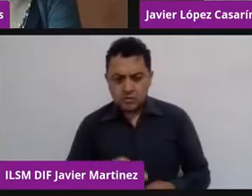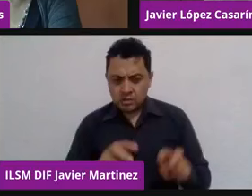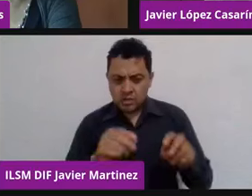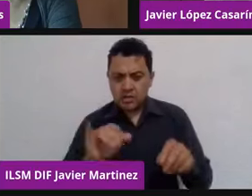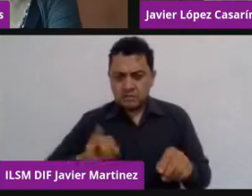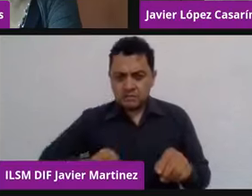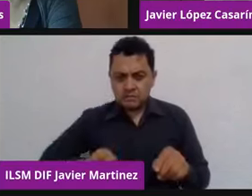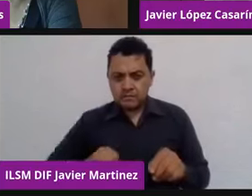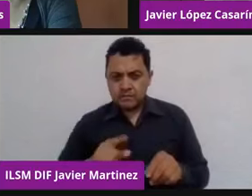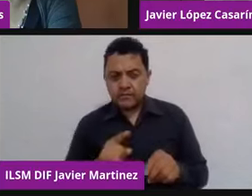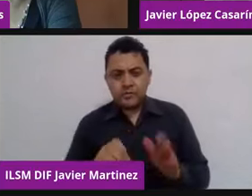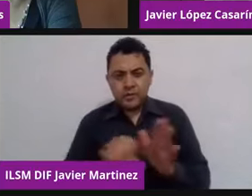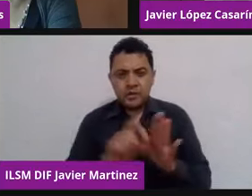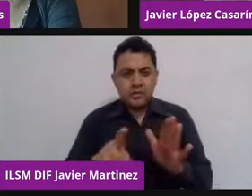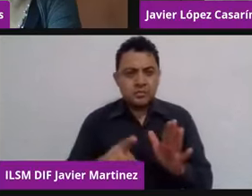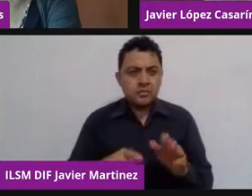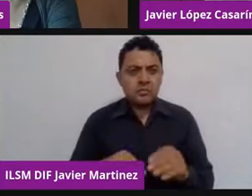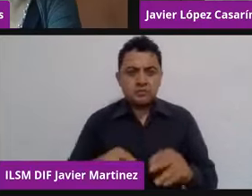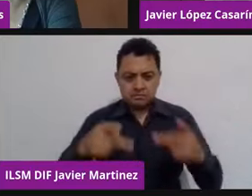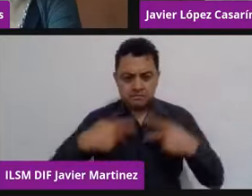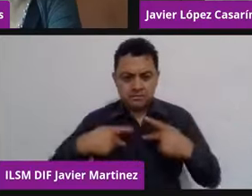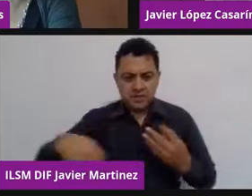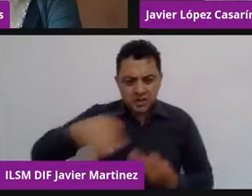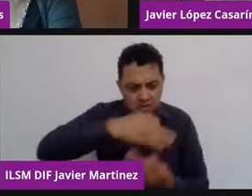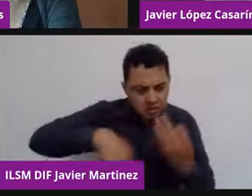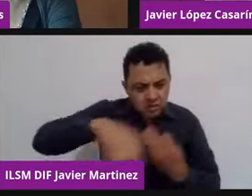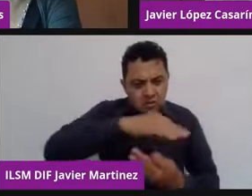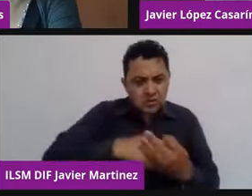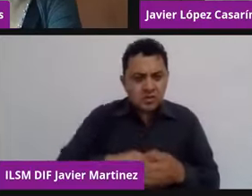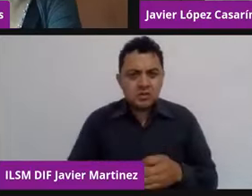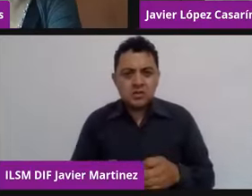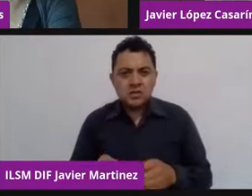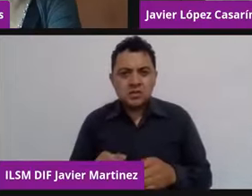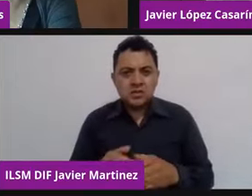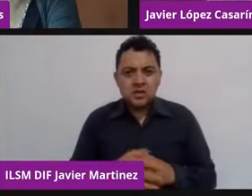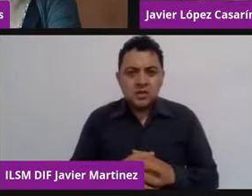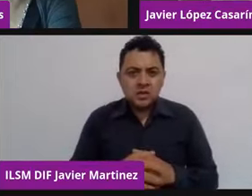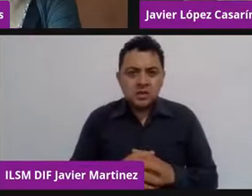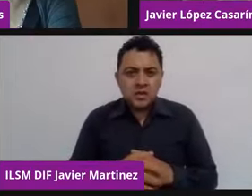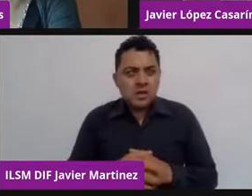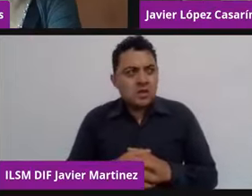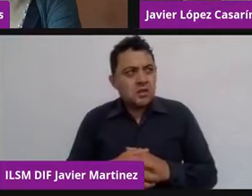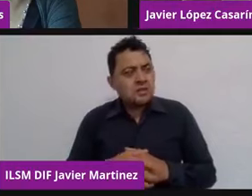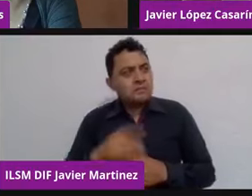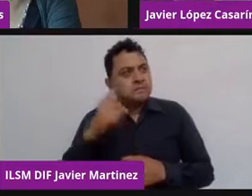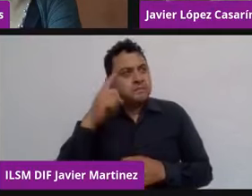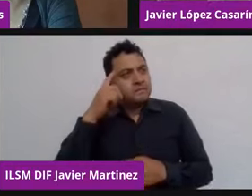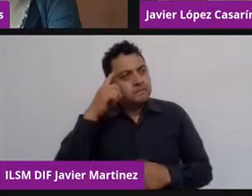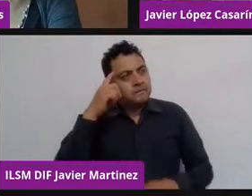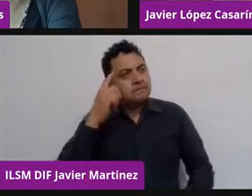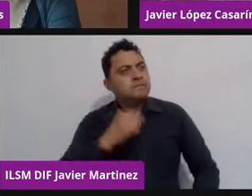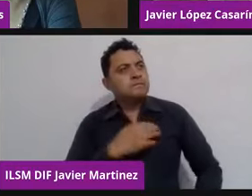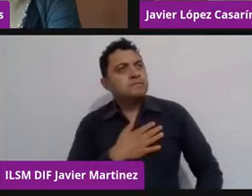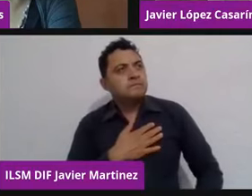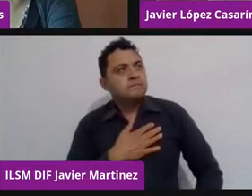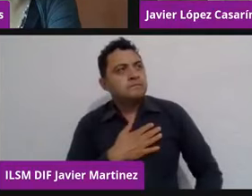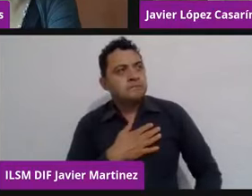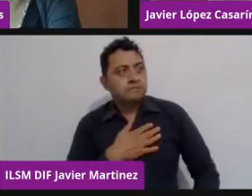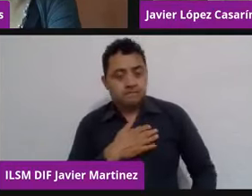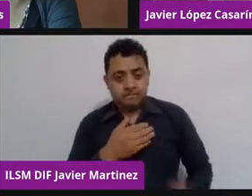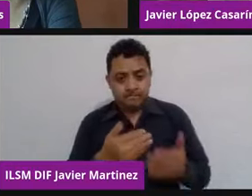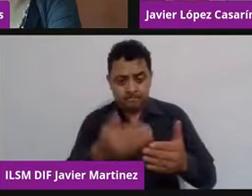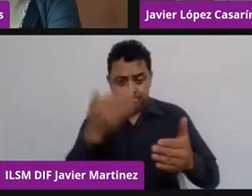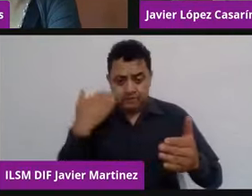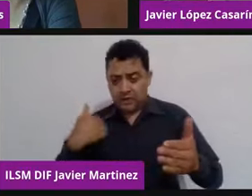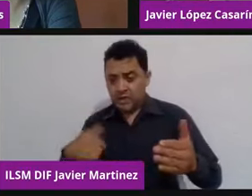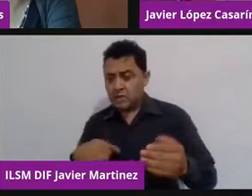de una forma y estamos siendo de la manera en que ya nos han definido. Simplemente